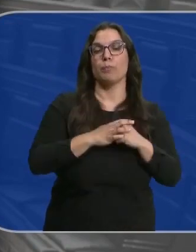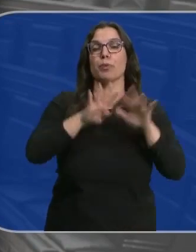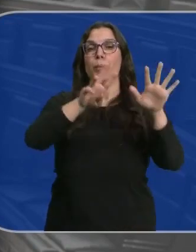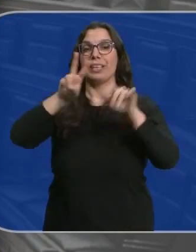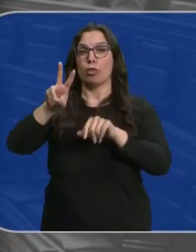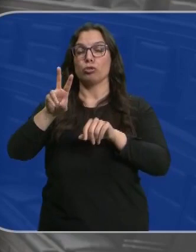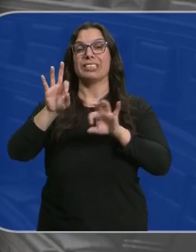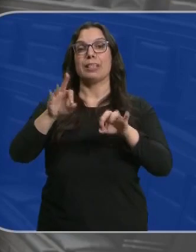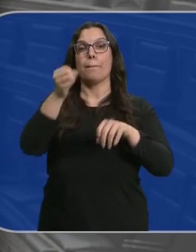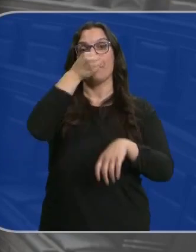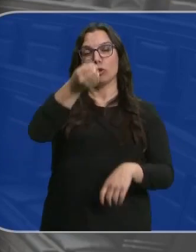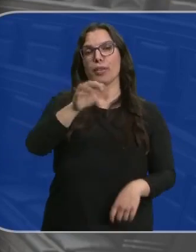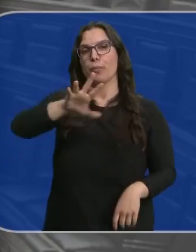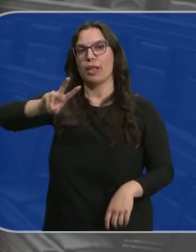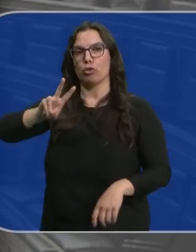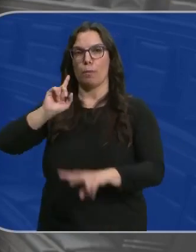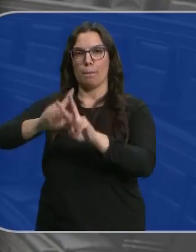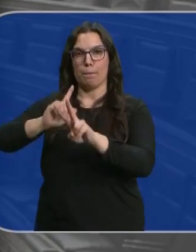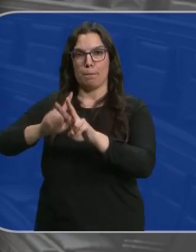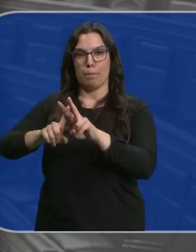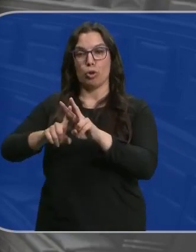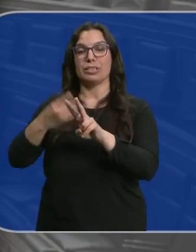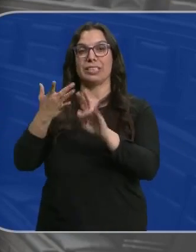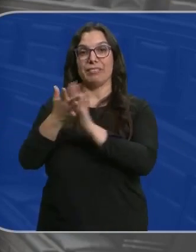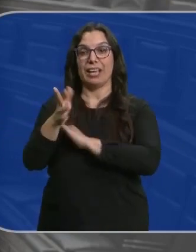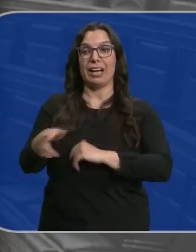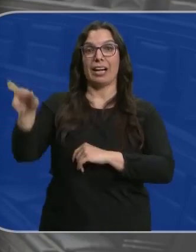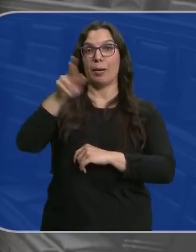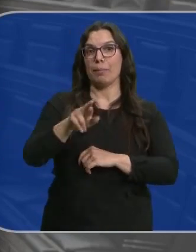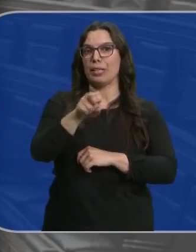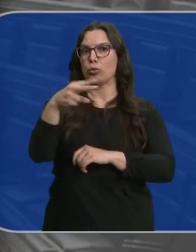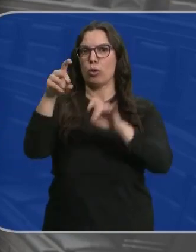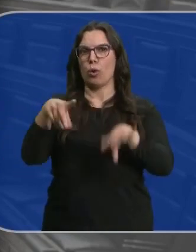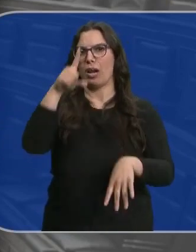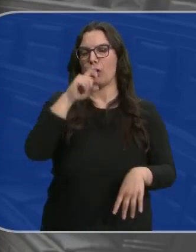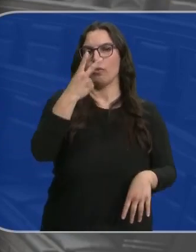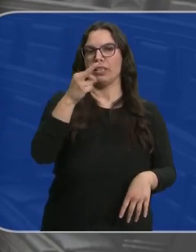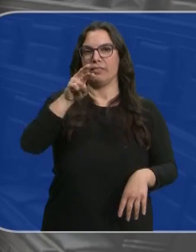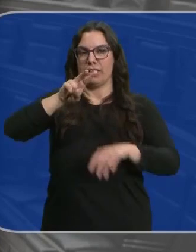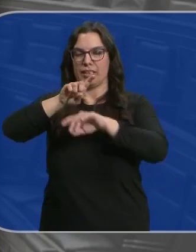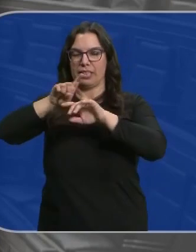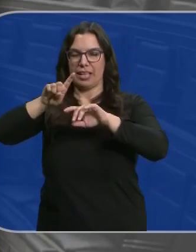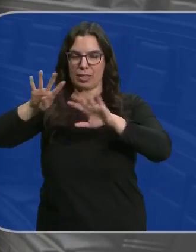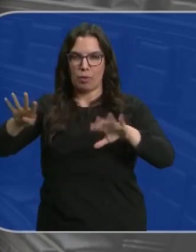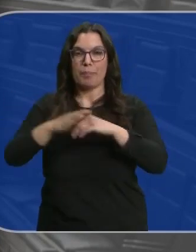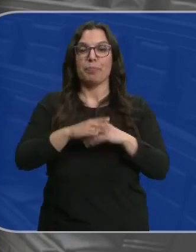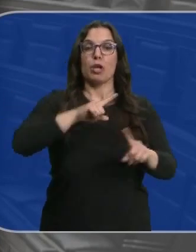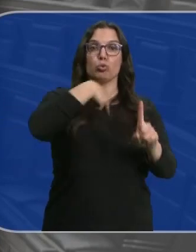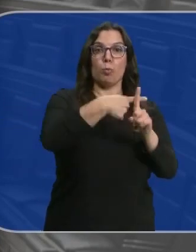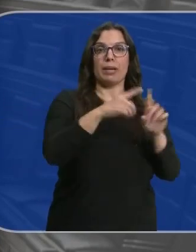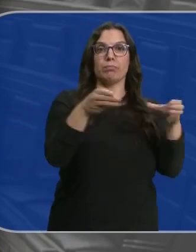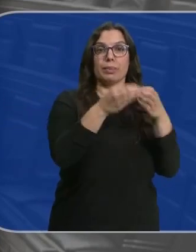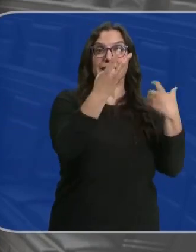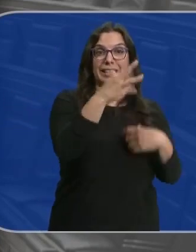92 para el PSOE y 52 para Vox, que repetiría el resultado de 2019. Sumar llegaría a 30 escaños y